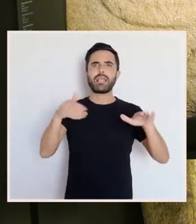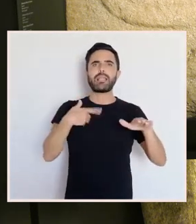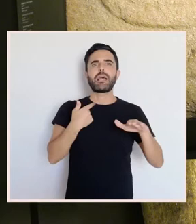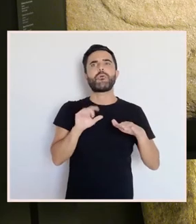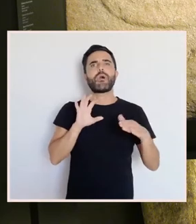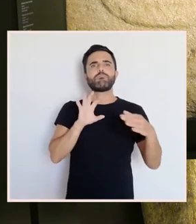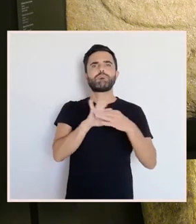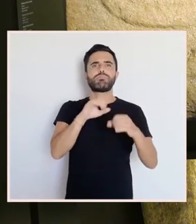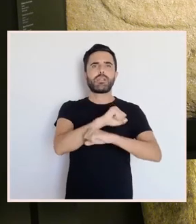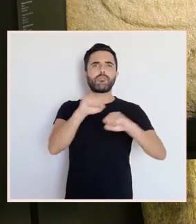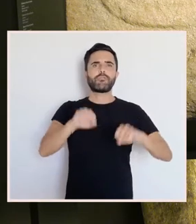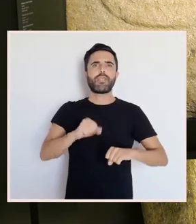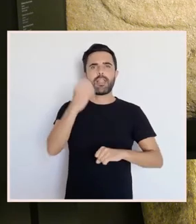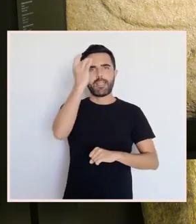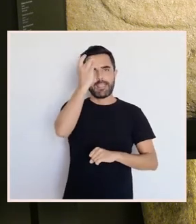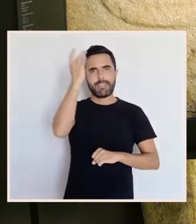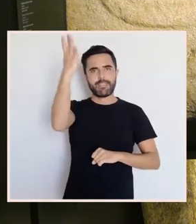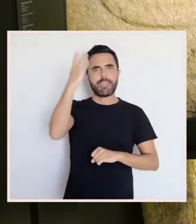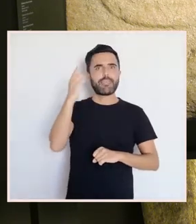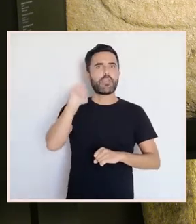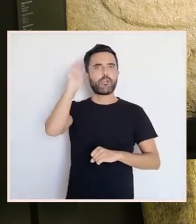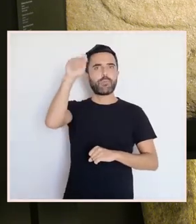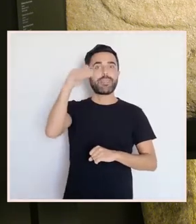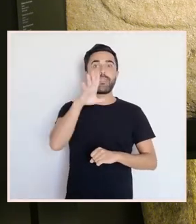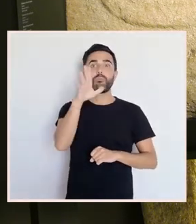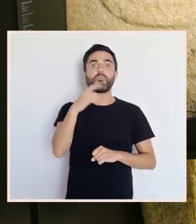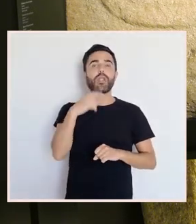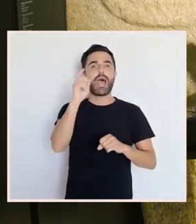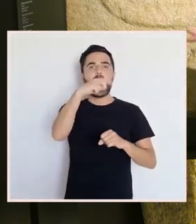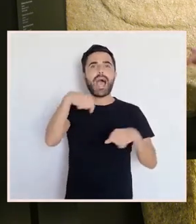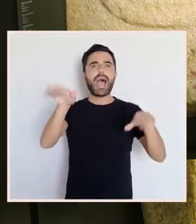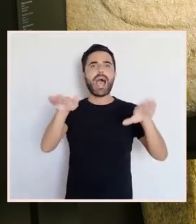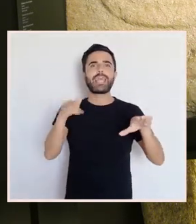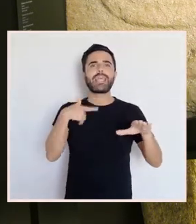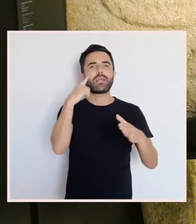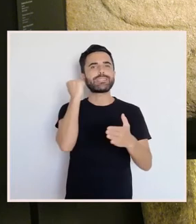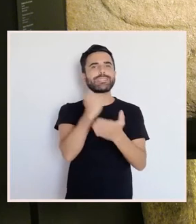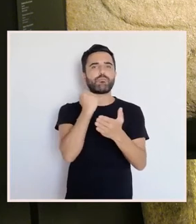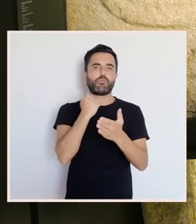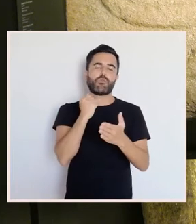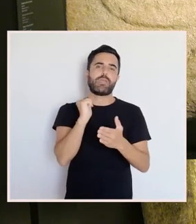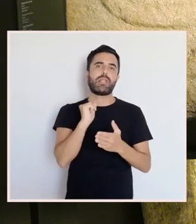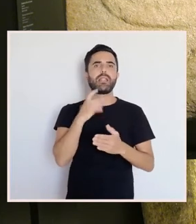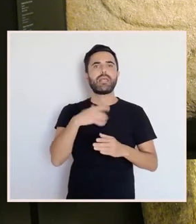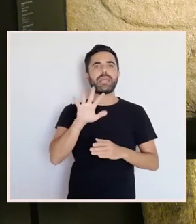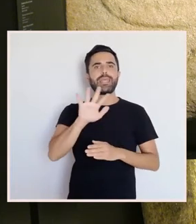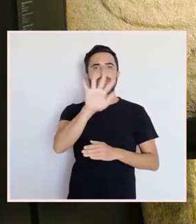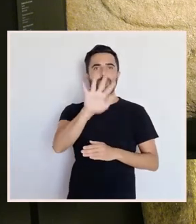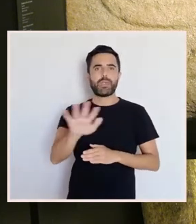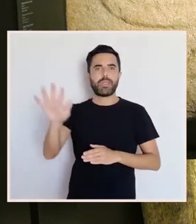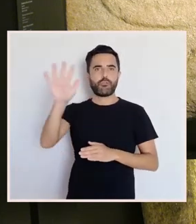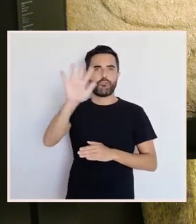sabedes a águia era un dos símbolos do Imperio Romano. O golfinho teria un significado similar.